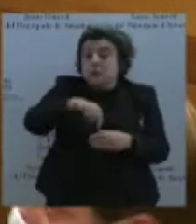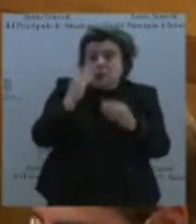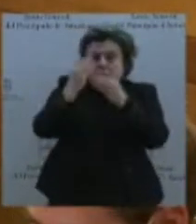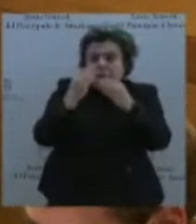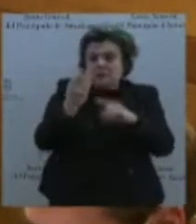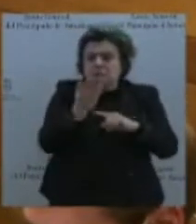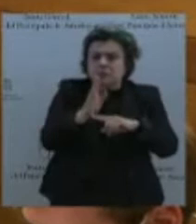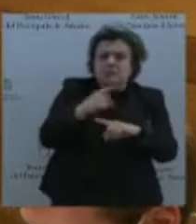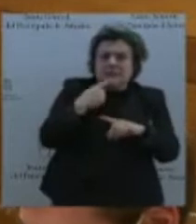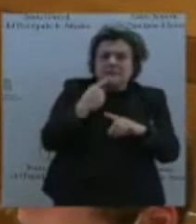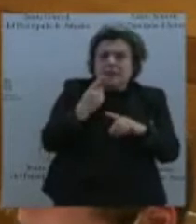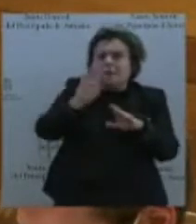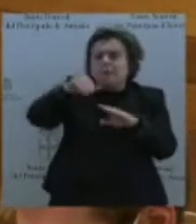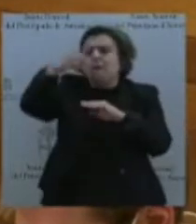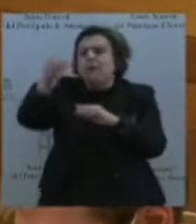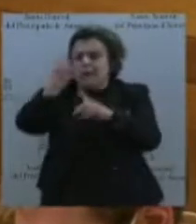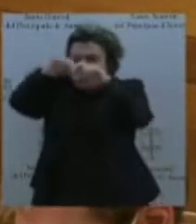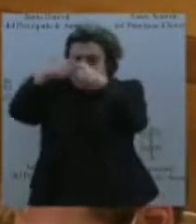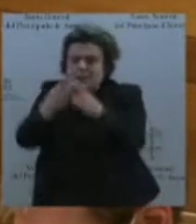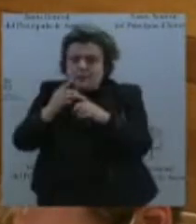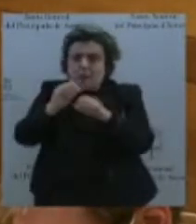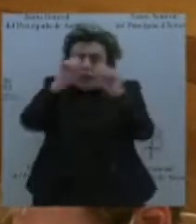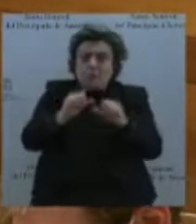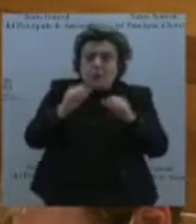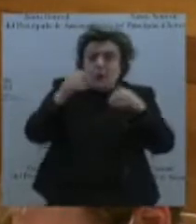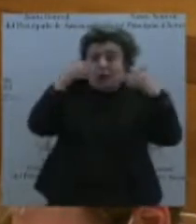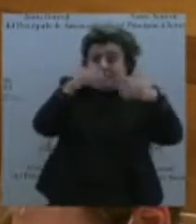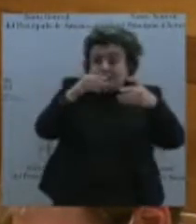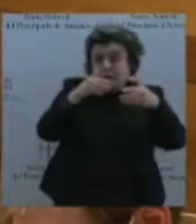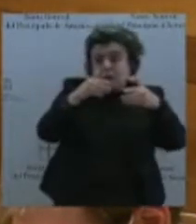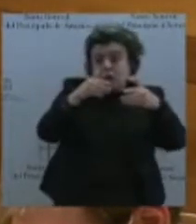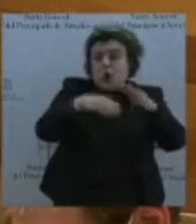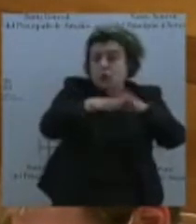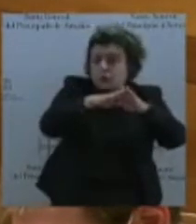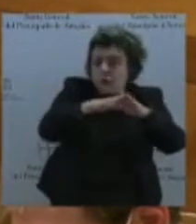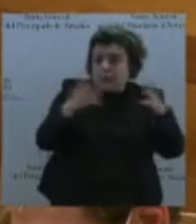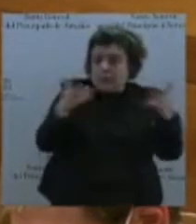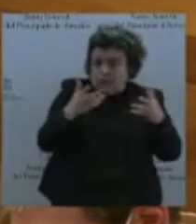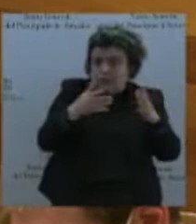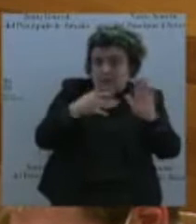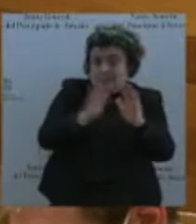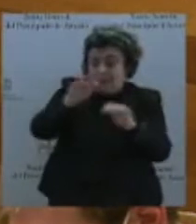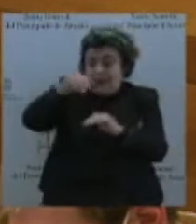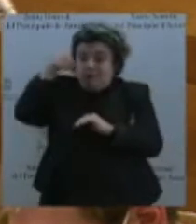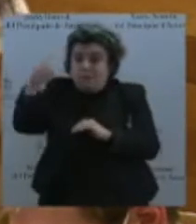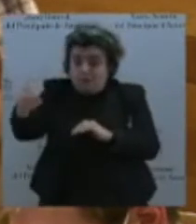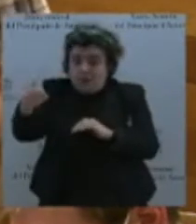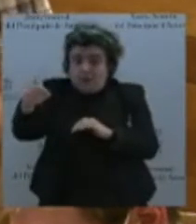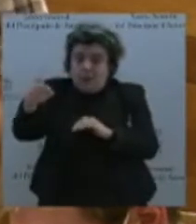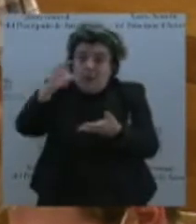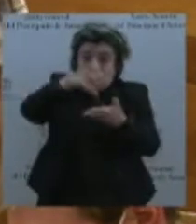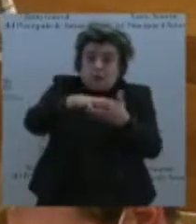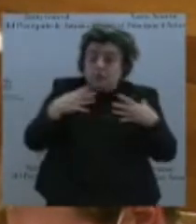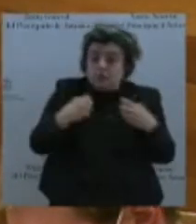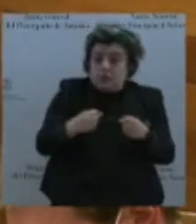continuada y urgente en atención primaria, esto es, lo que queda fuera de los centros de salud, ha sido problemático desde sus inicios.